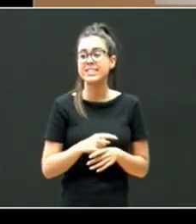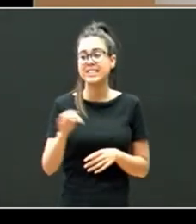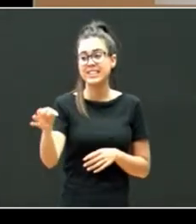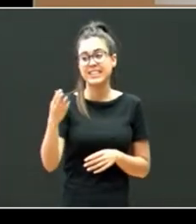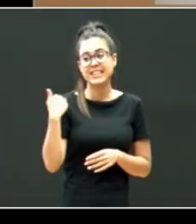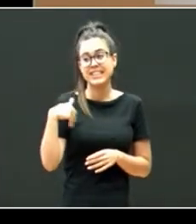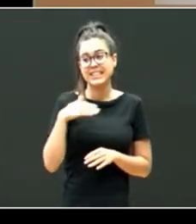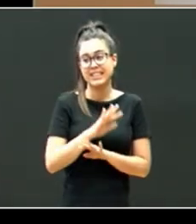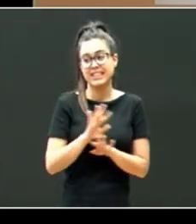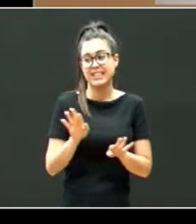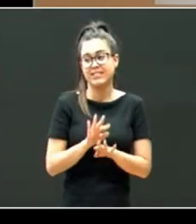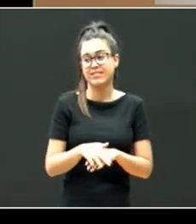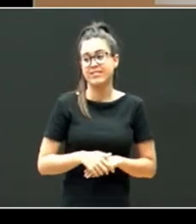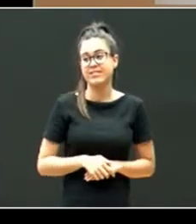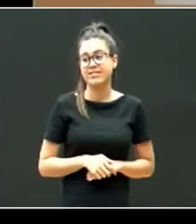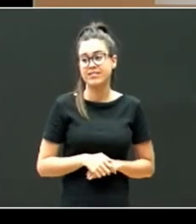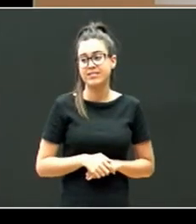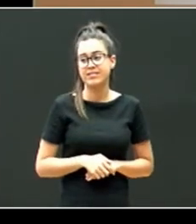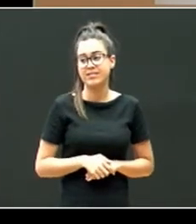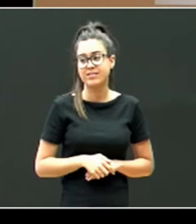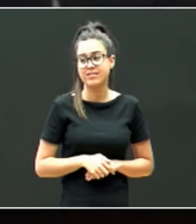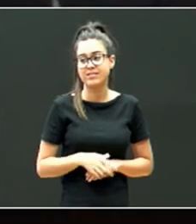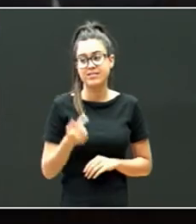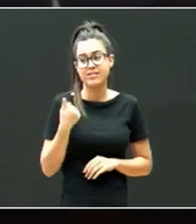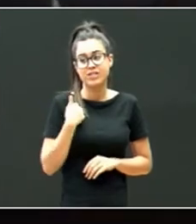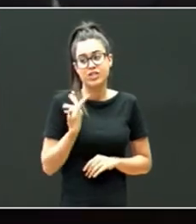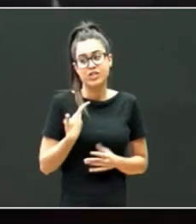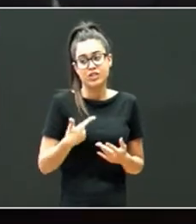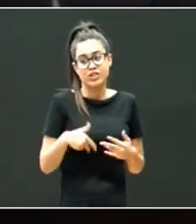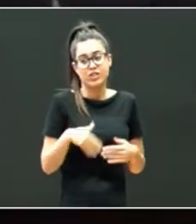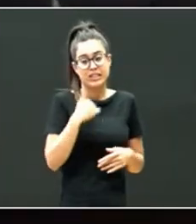pues ala estoy casi terminando